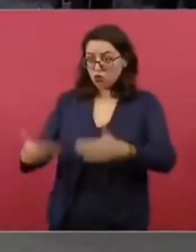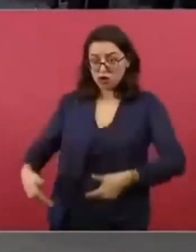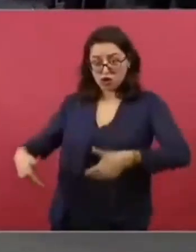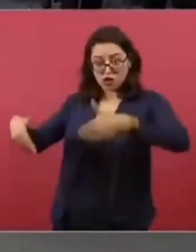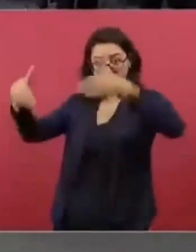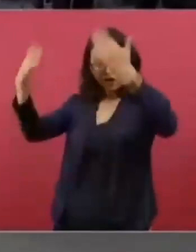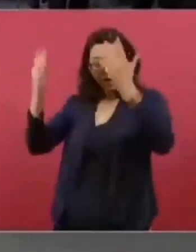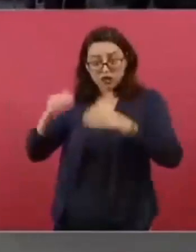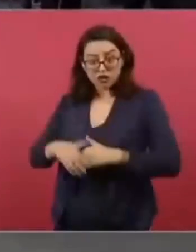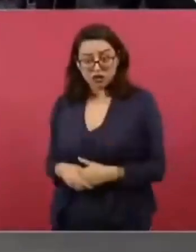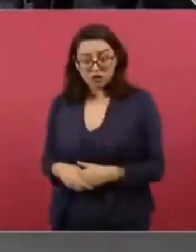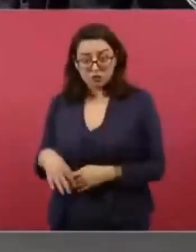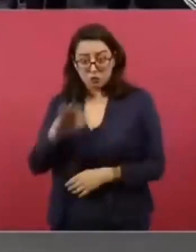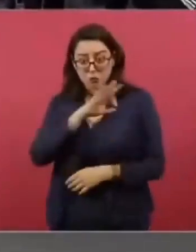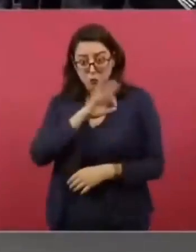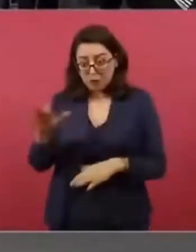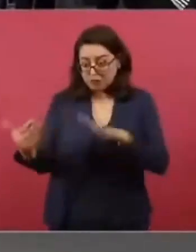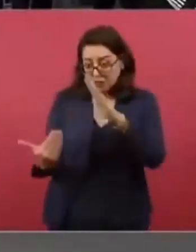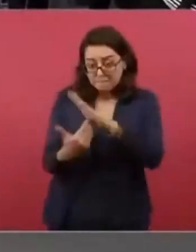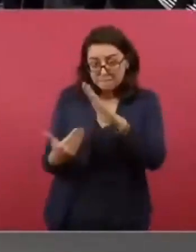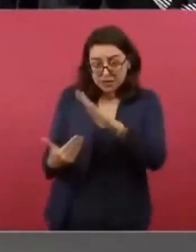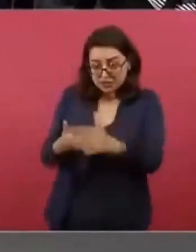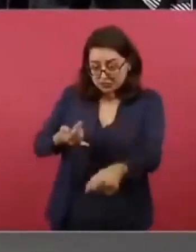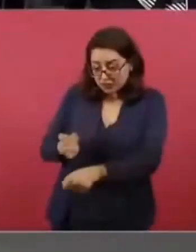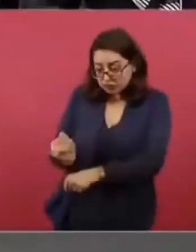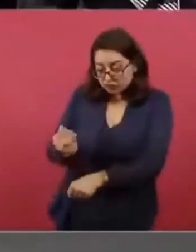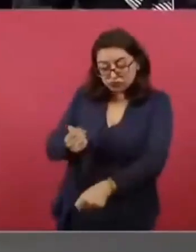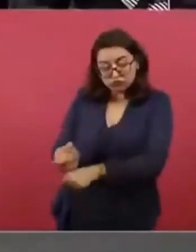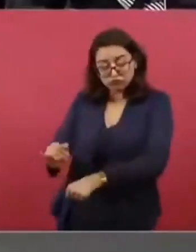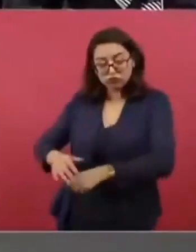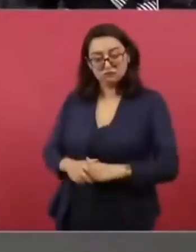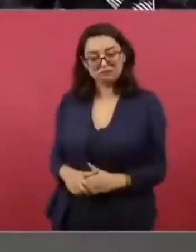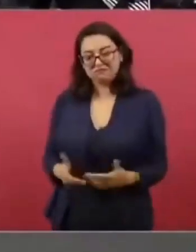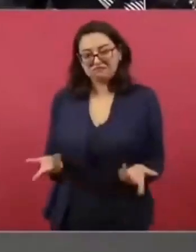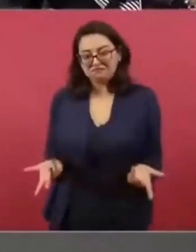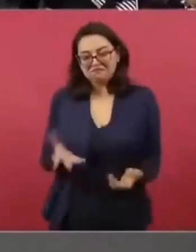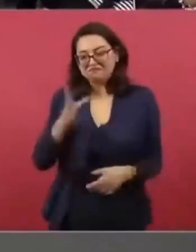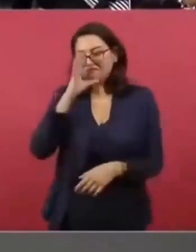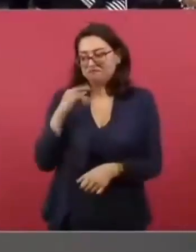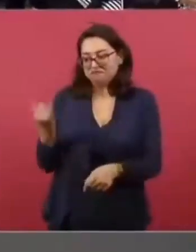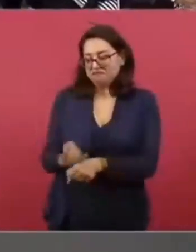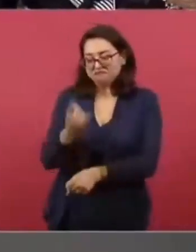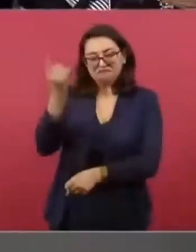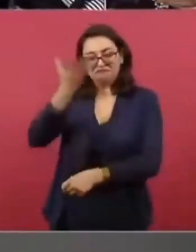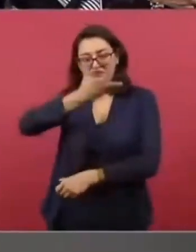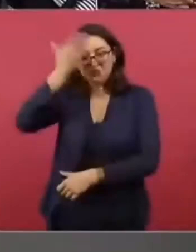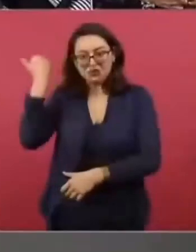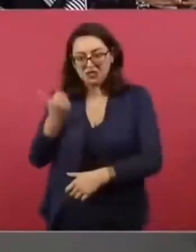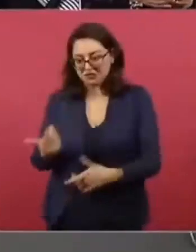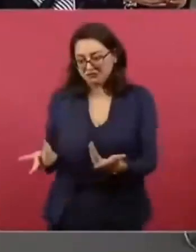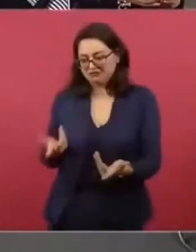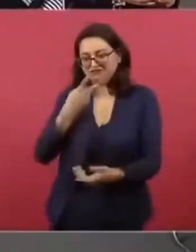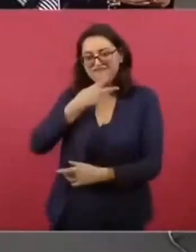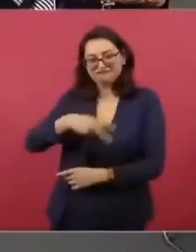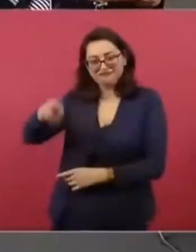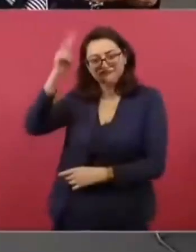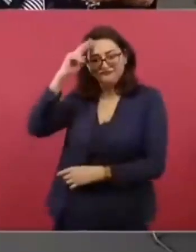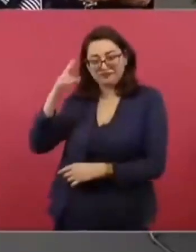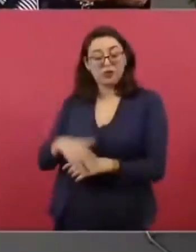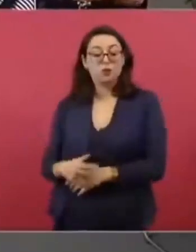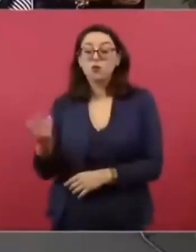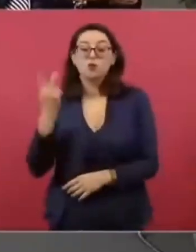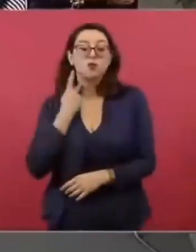No la terminamos. Pues la política también es un oficio. ¿Qué va a saber,